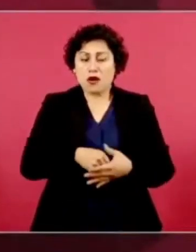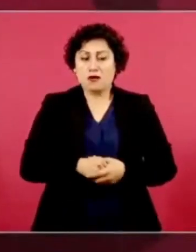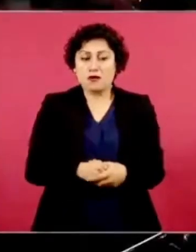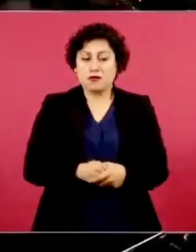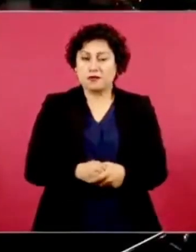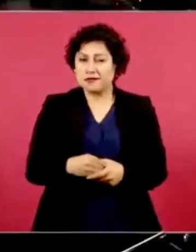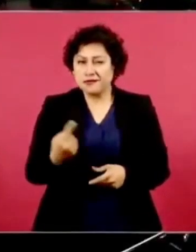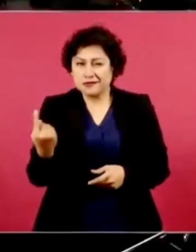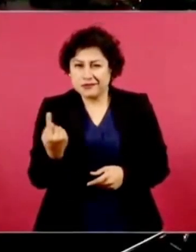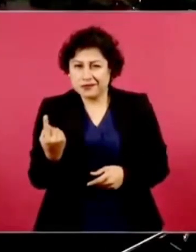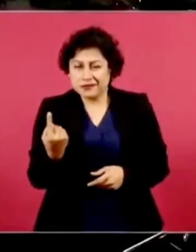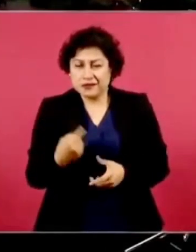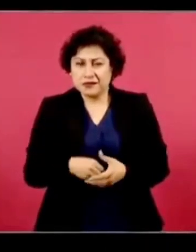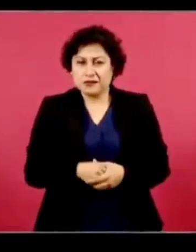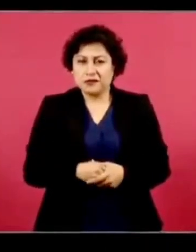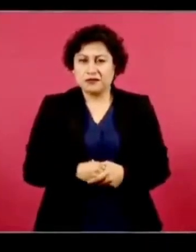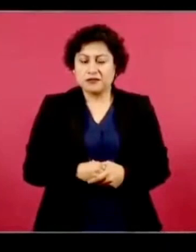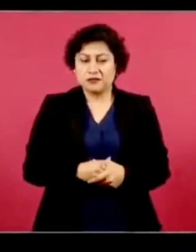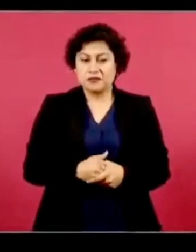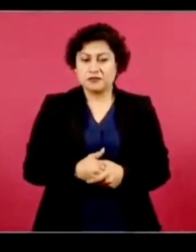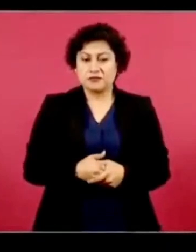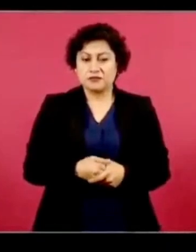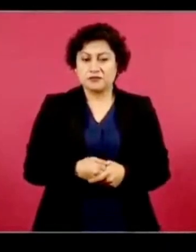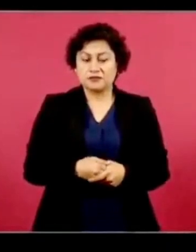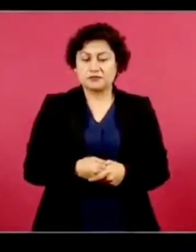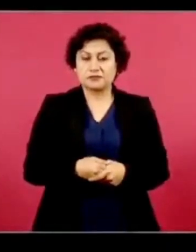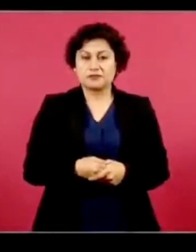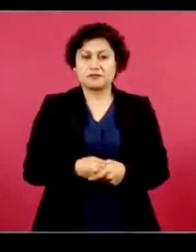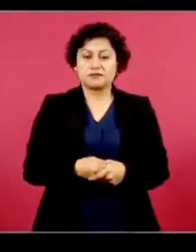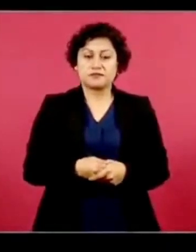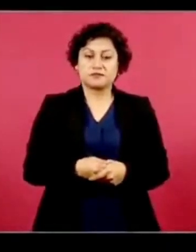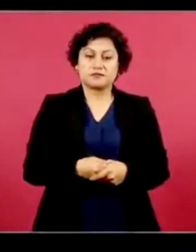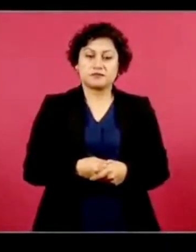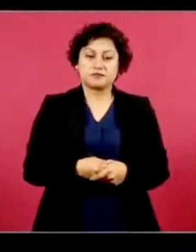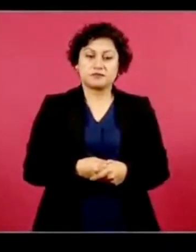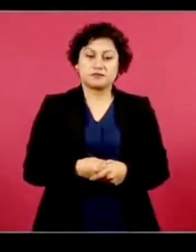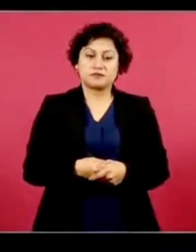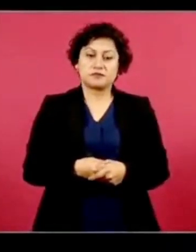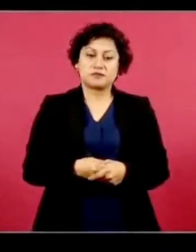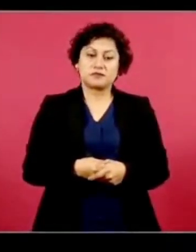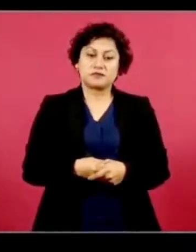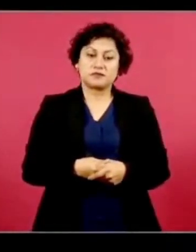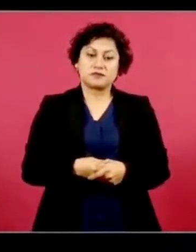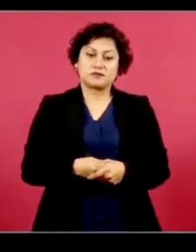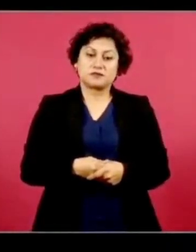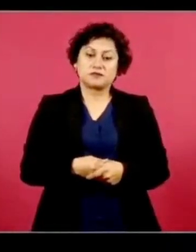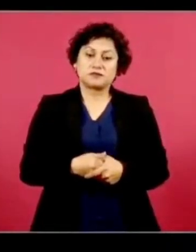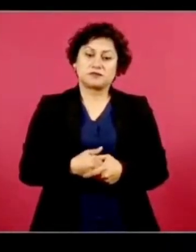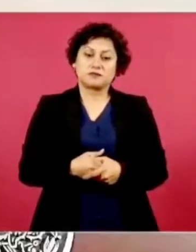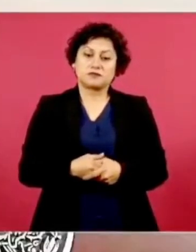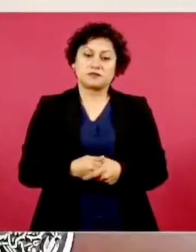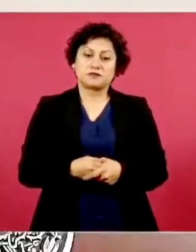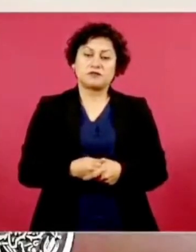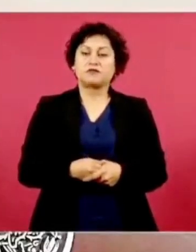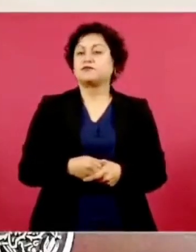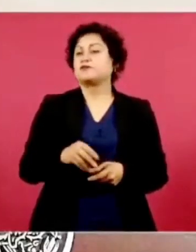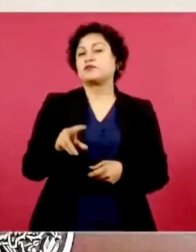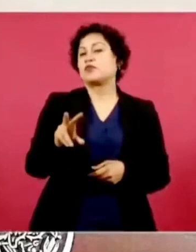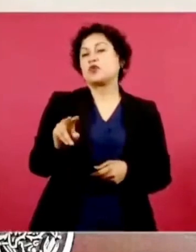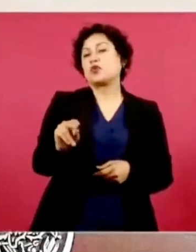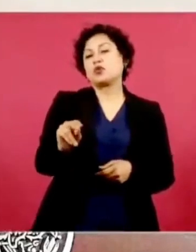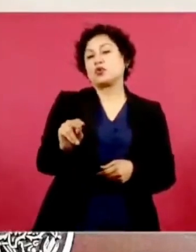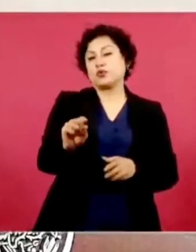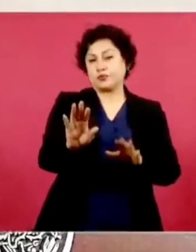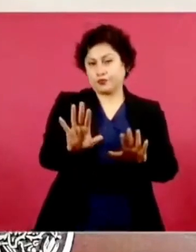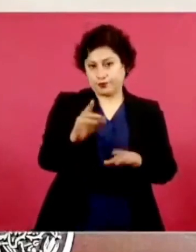tampoco se dan a conocer, el INAI ya está investigando, tampoco se dan a conocer los datos personales de las No, no, mire, yo nada más